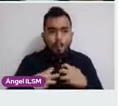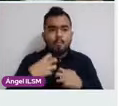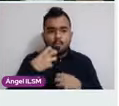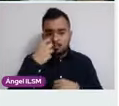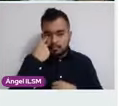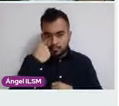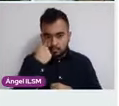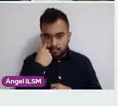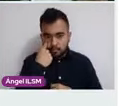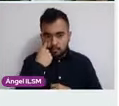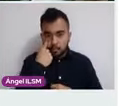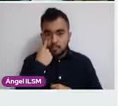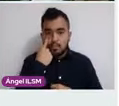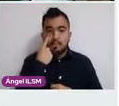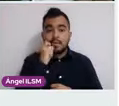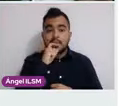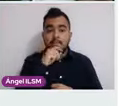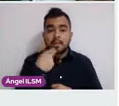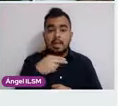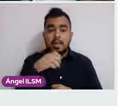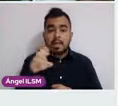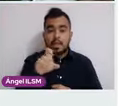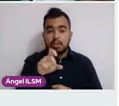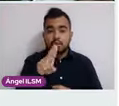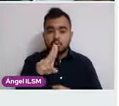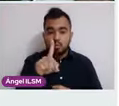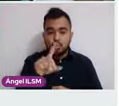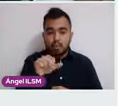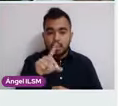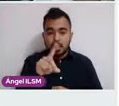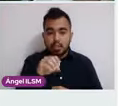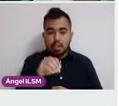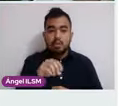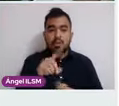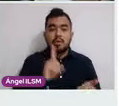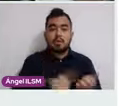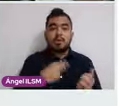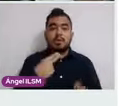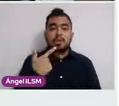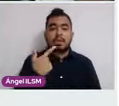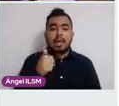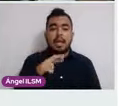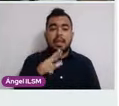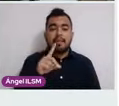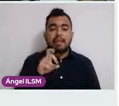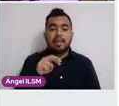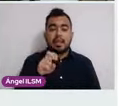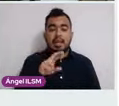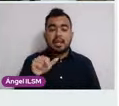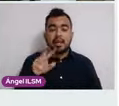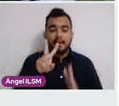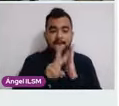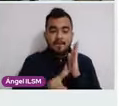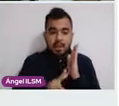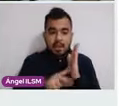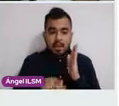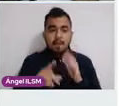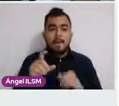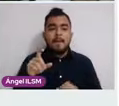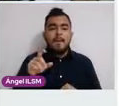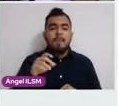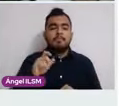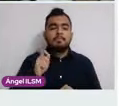También se realizó un exudado y se observa una garden de la vaginalis, que es una bacteria. O sea, no tiene alguna